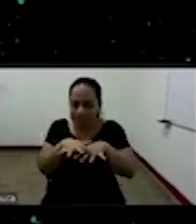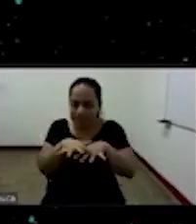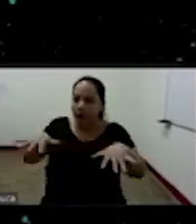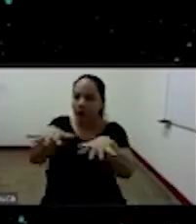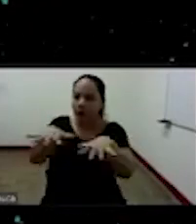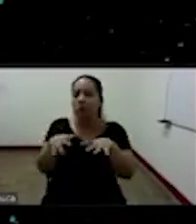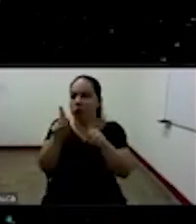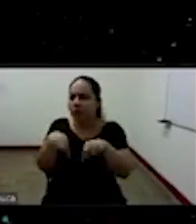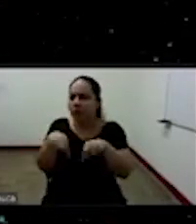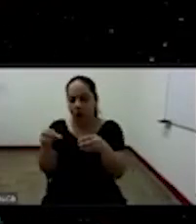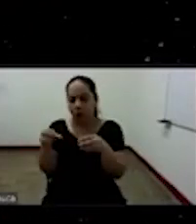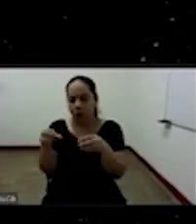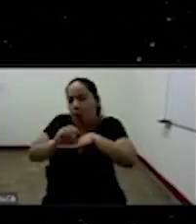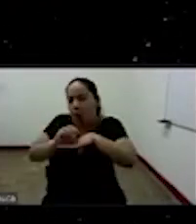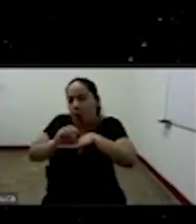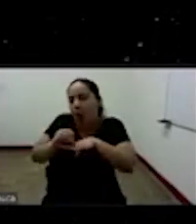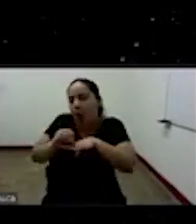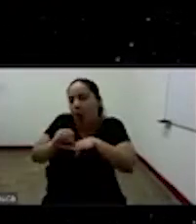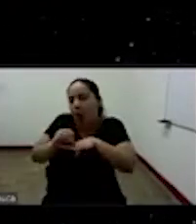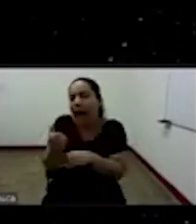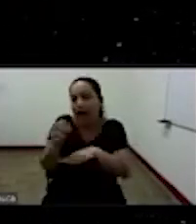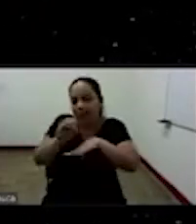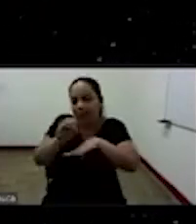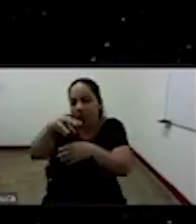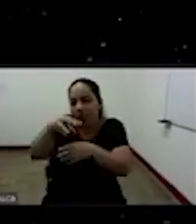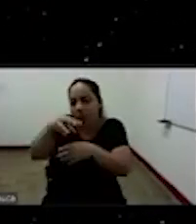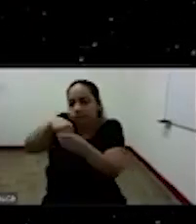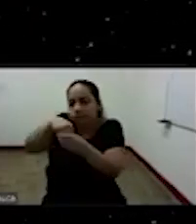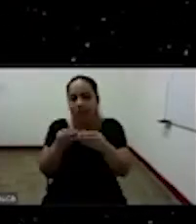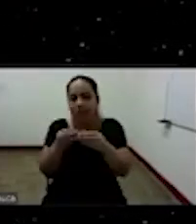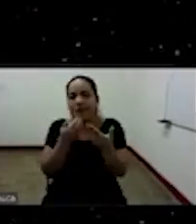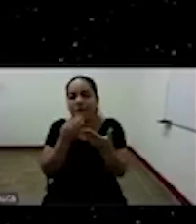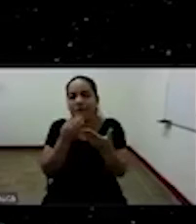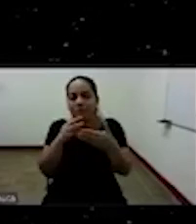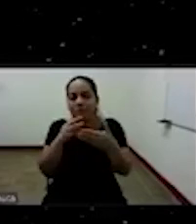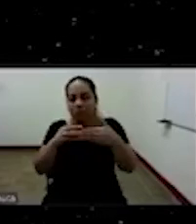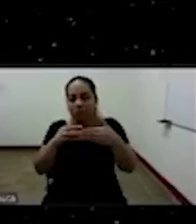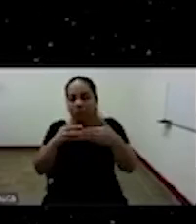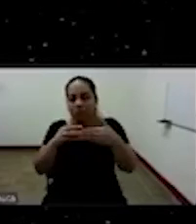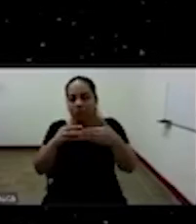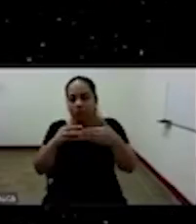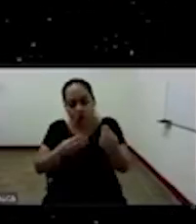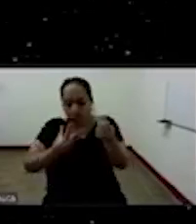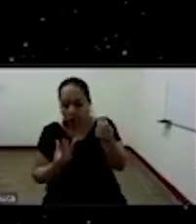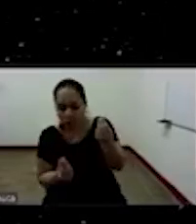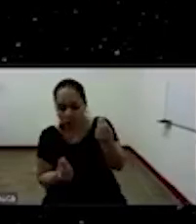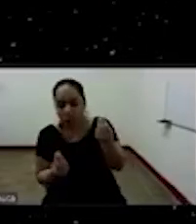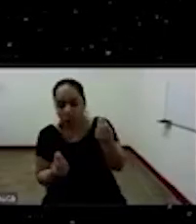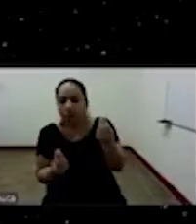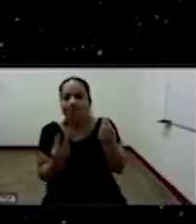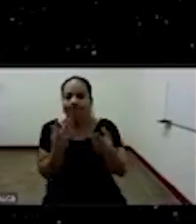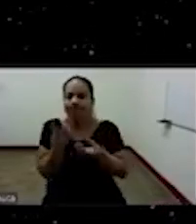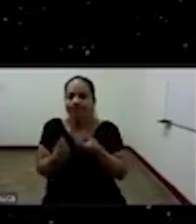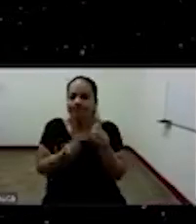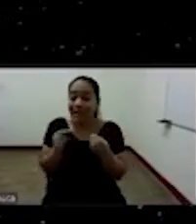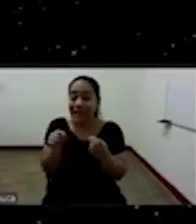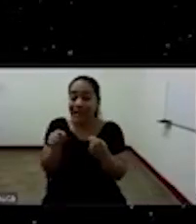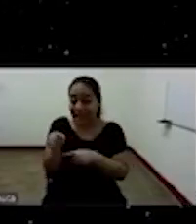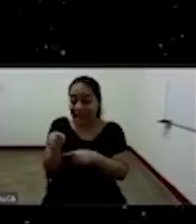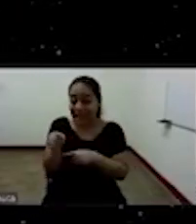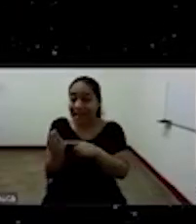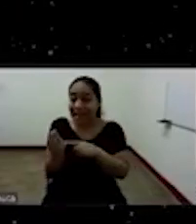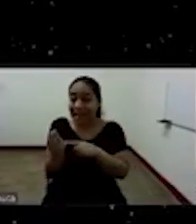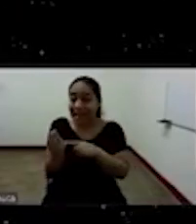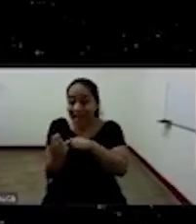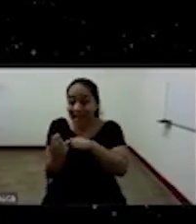organización ¿cierto? que se da al interior que se denomina se denomina así eh esta viene es también de origen africano